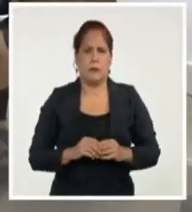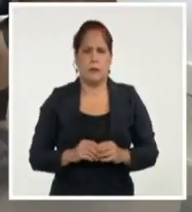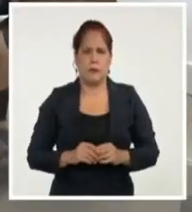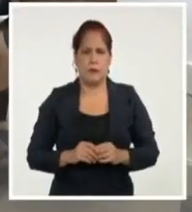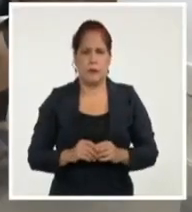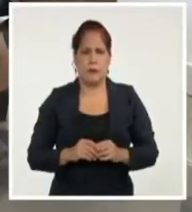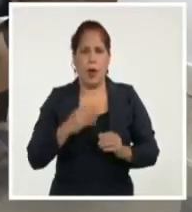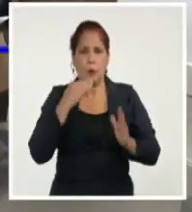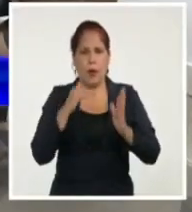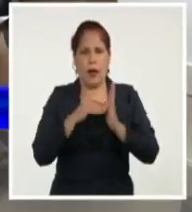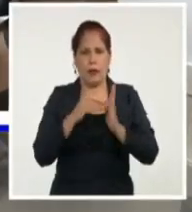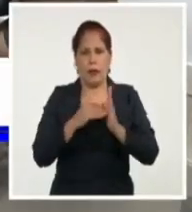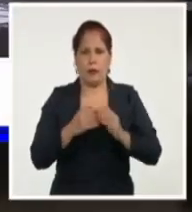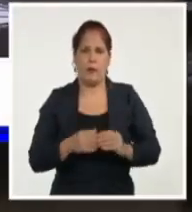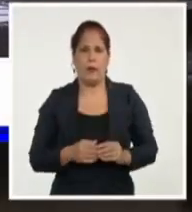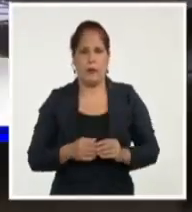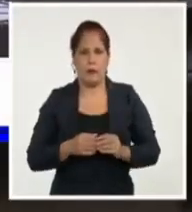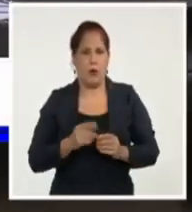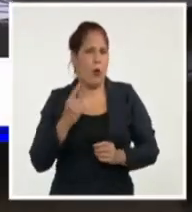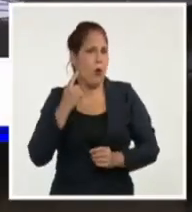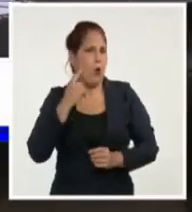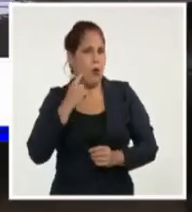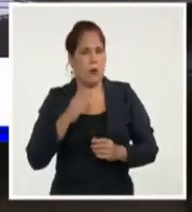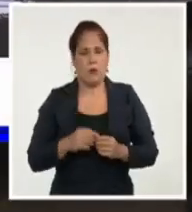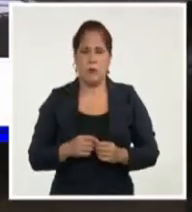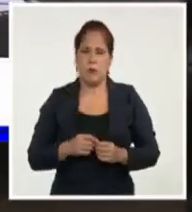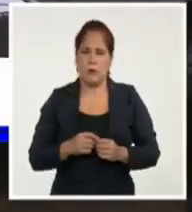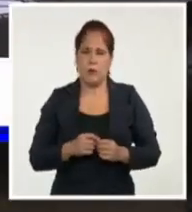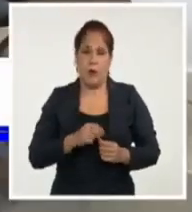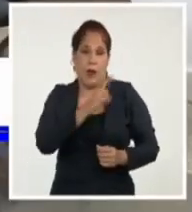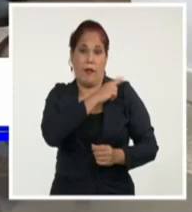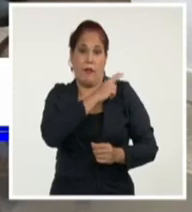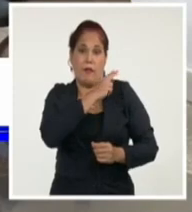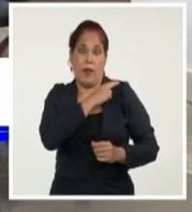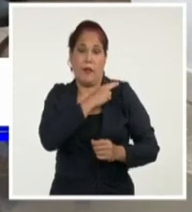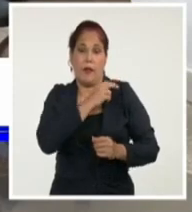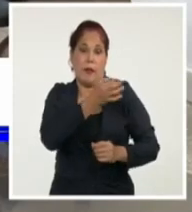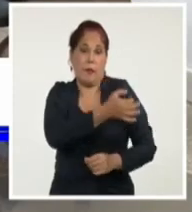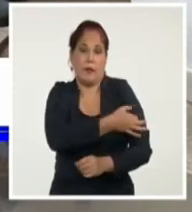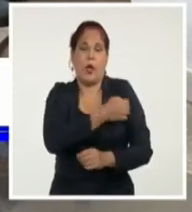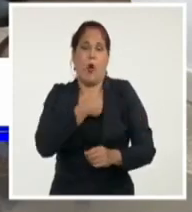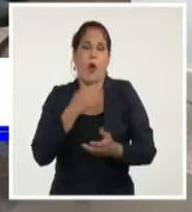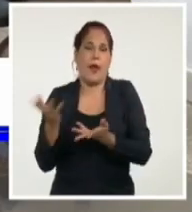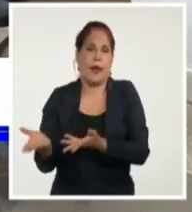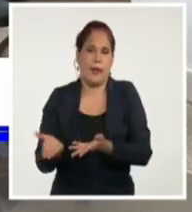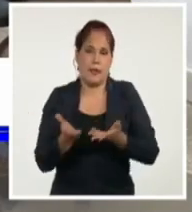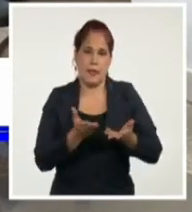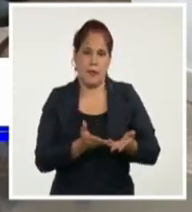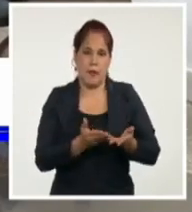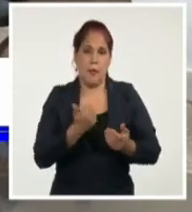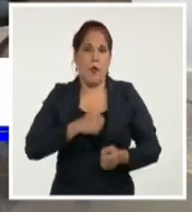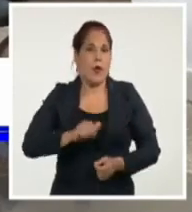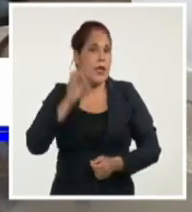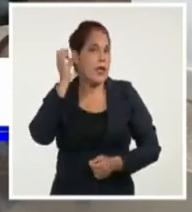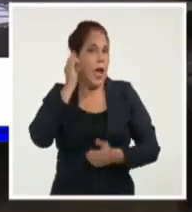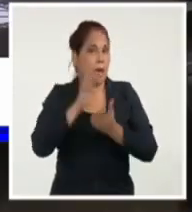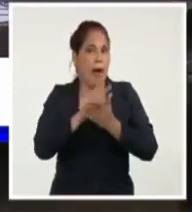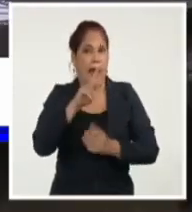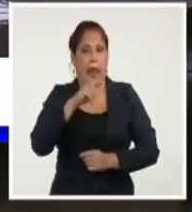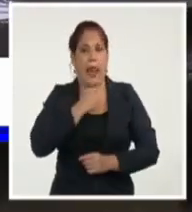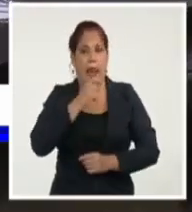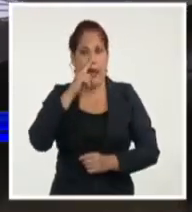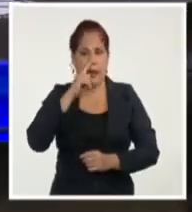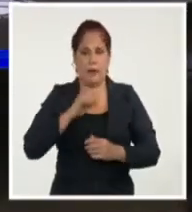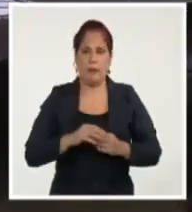Buenas tardes. Oigo. Habla con una oficial de migración. Hoy recibimos aquí a su hija Marlene Leliebre.